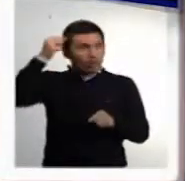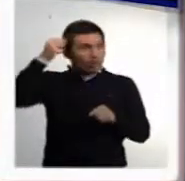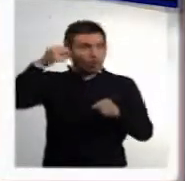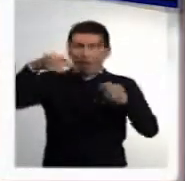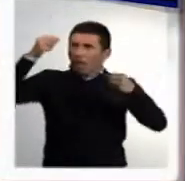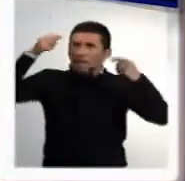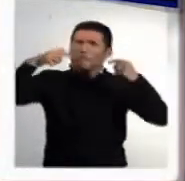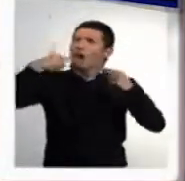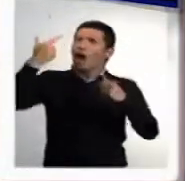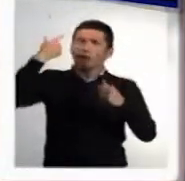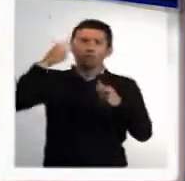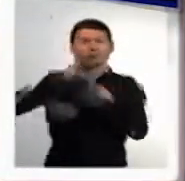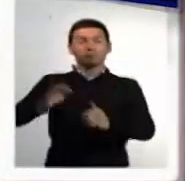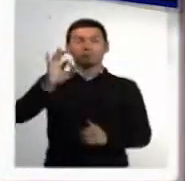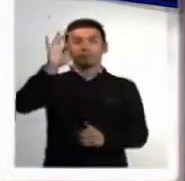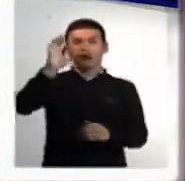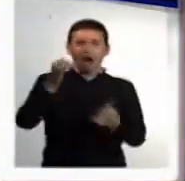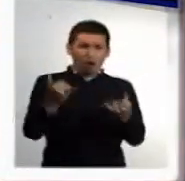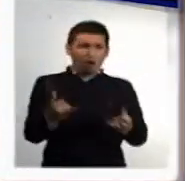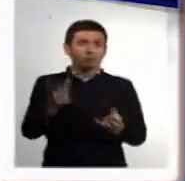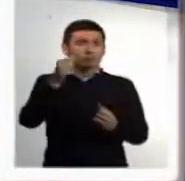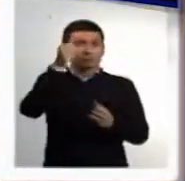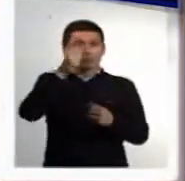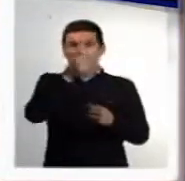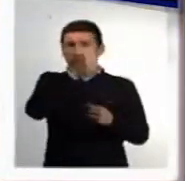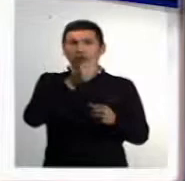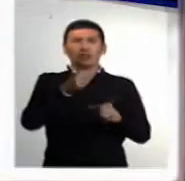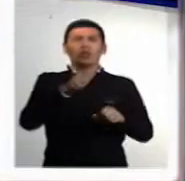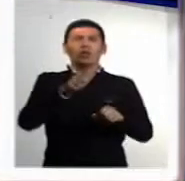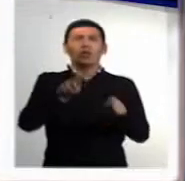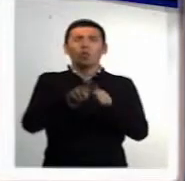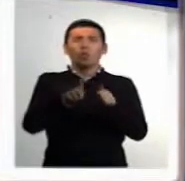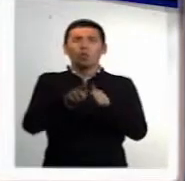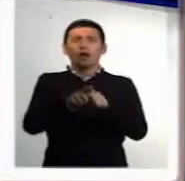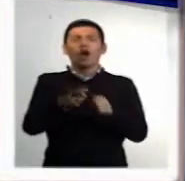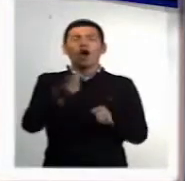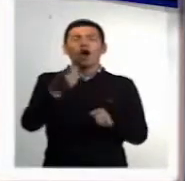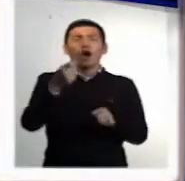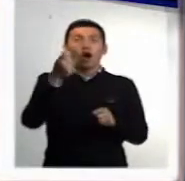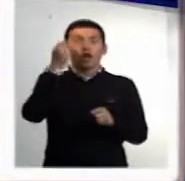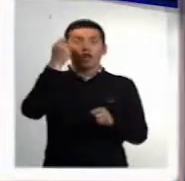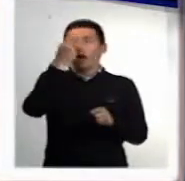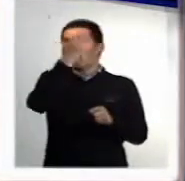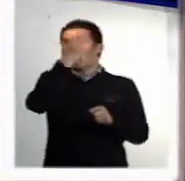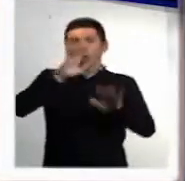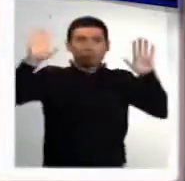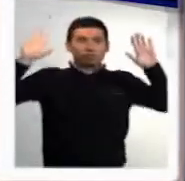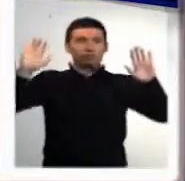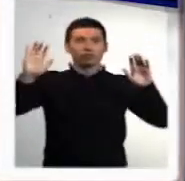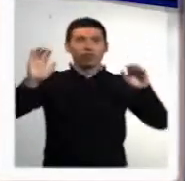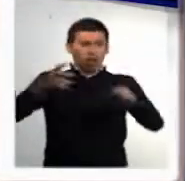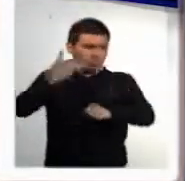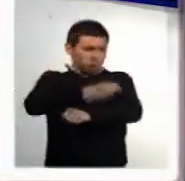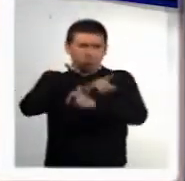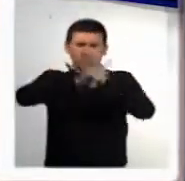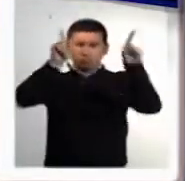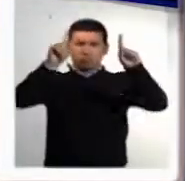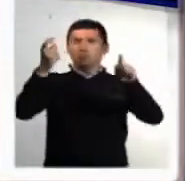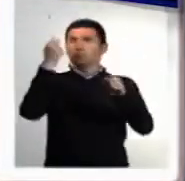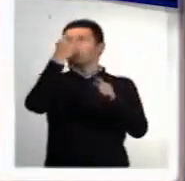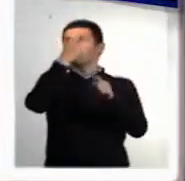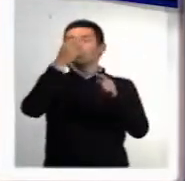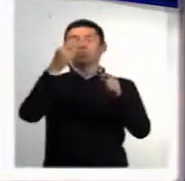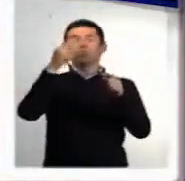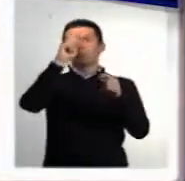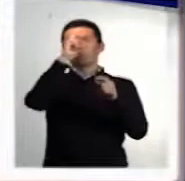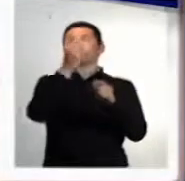como las canas, ¿verdad? Y hoy en día es una cirugía que se puede hacer con anestesia tópica, con gotas. Es una